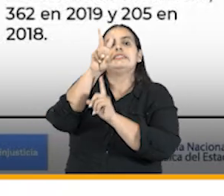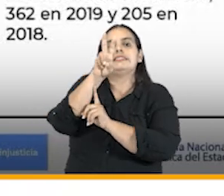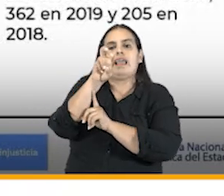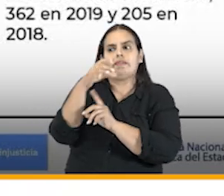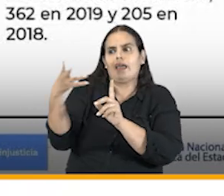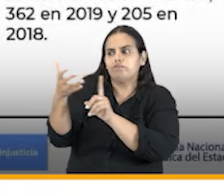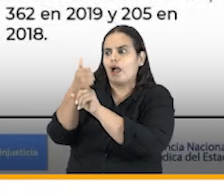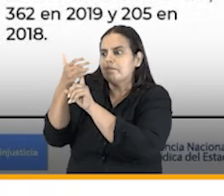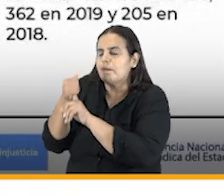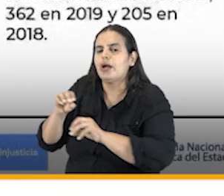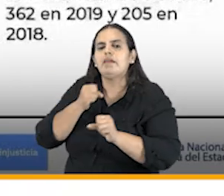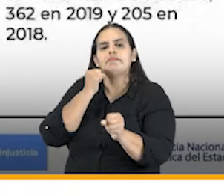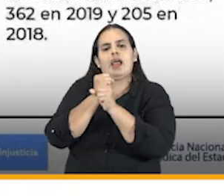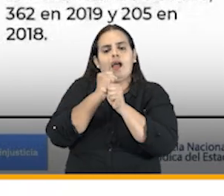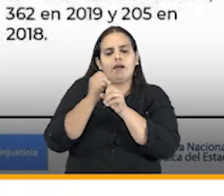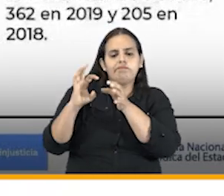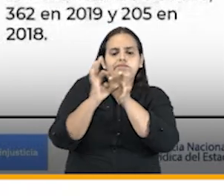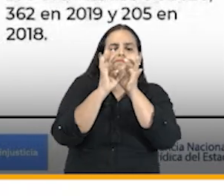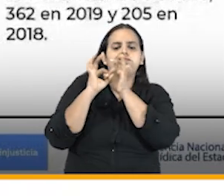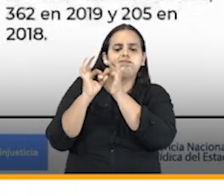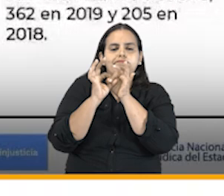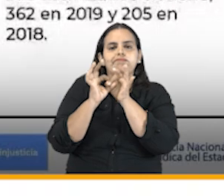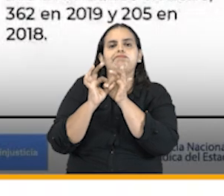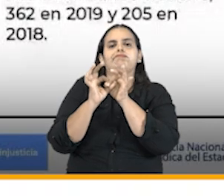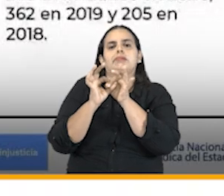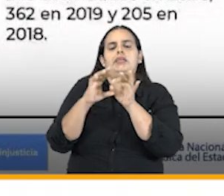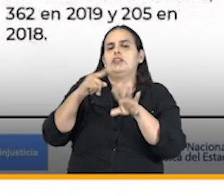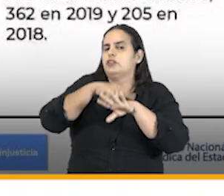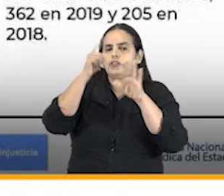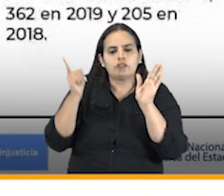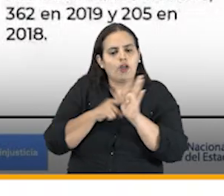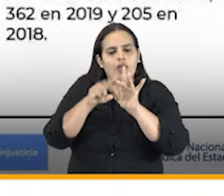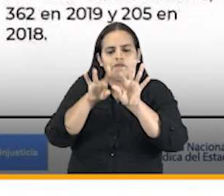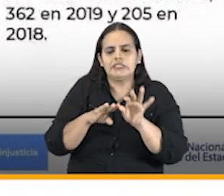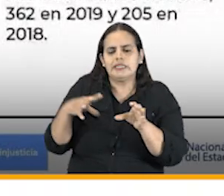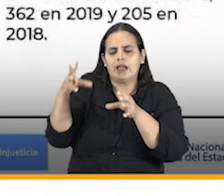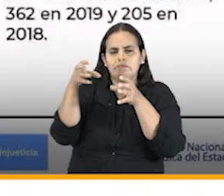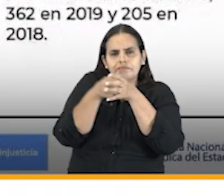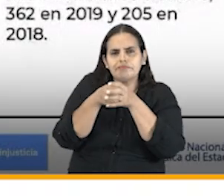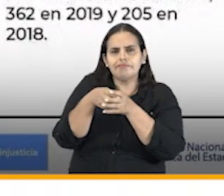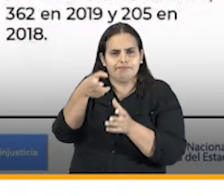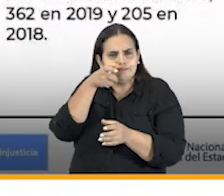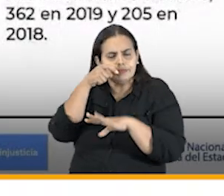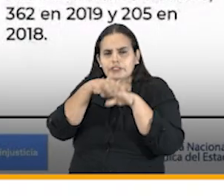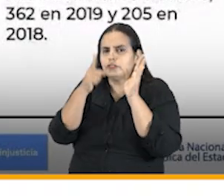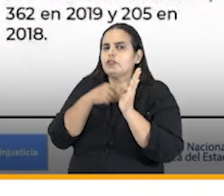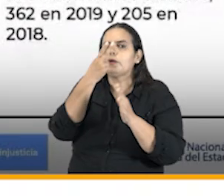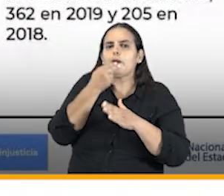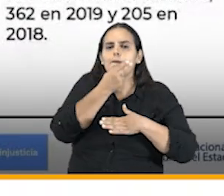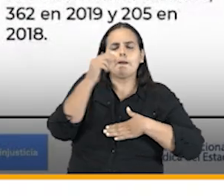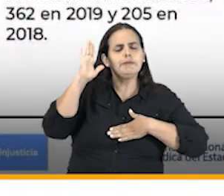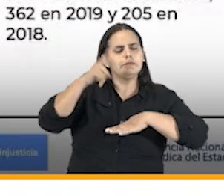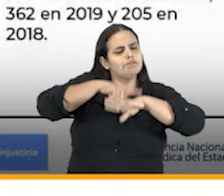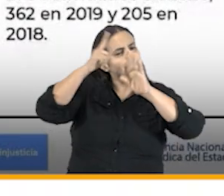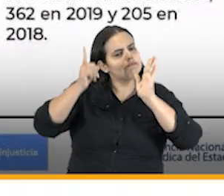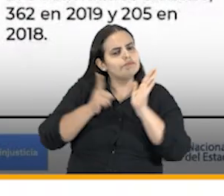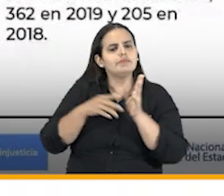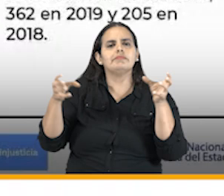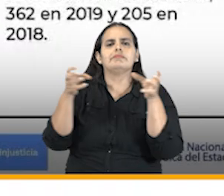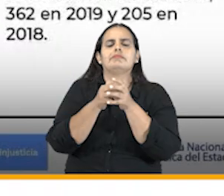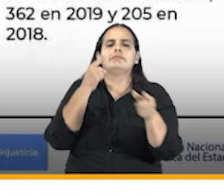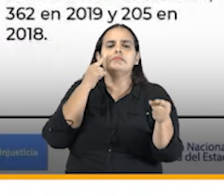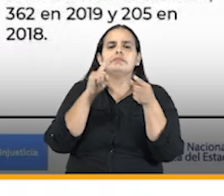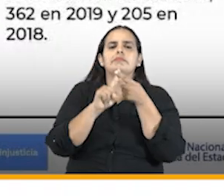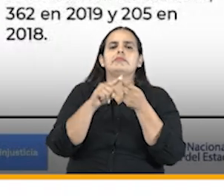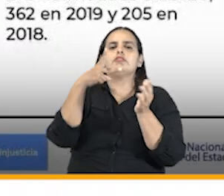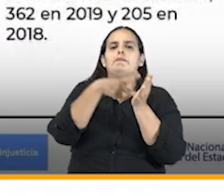trabajo coordinado con la oficina de control interno con todas las áreas de la entidad con el compromiso de todos y cada uno de los funcionarios de la entidad se ha